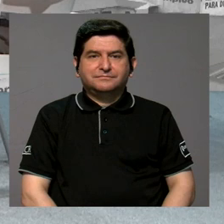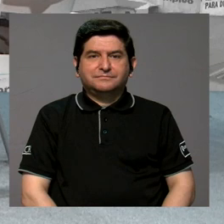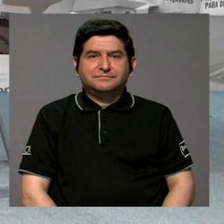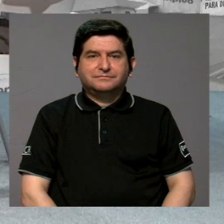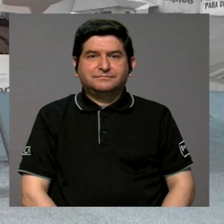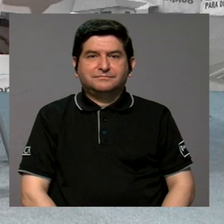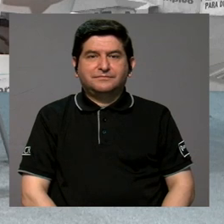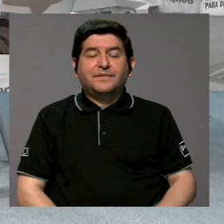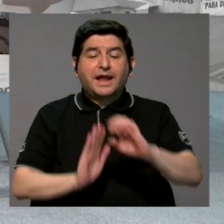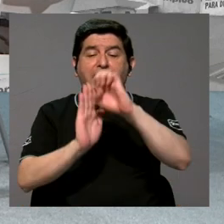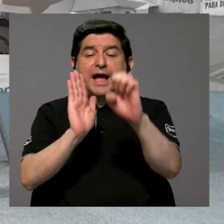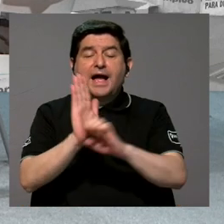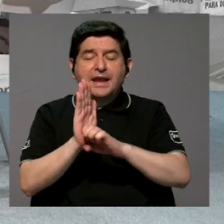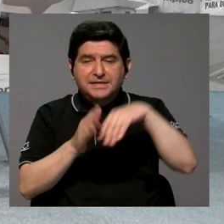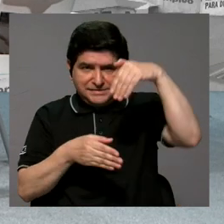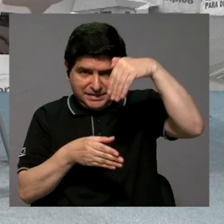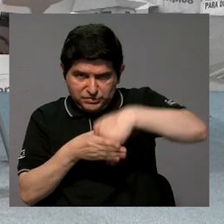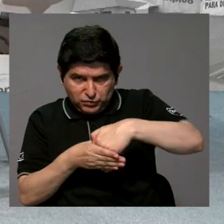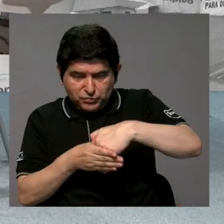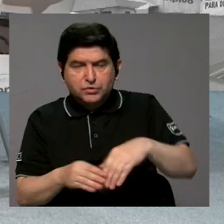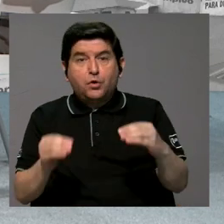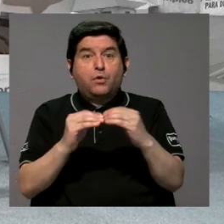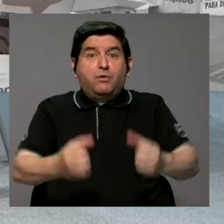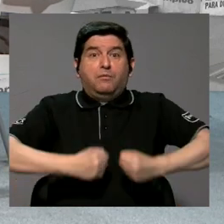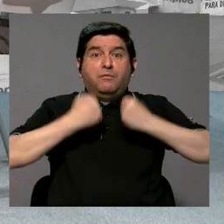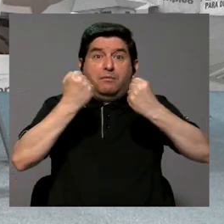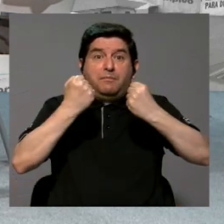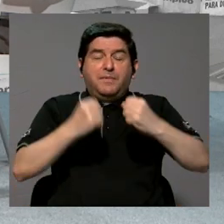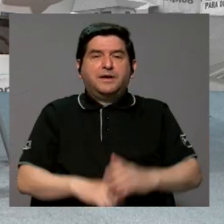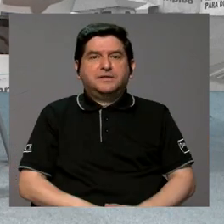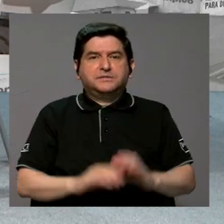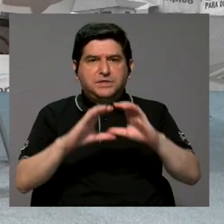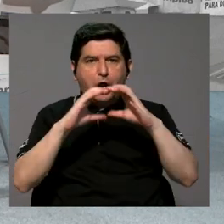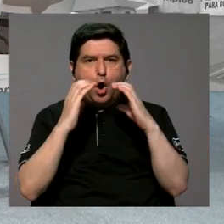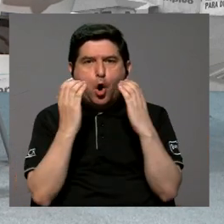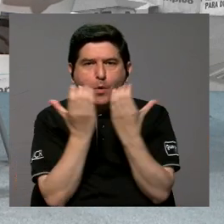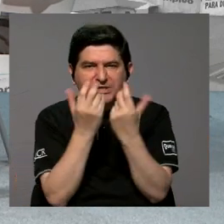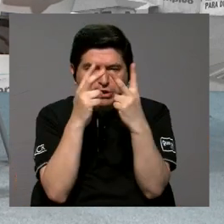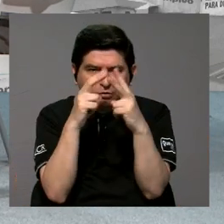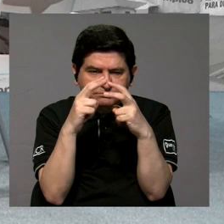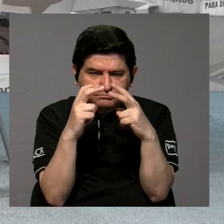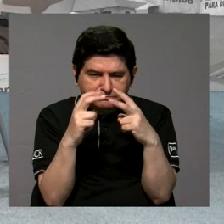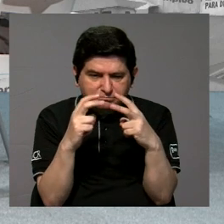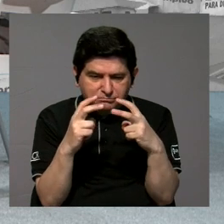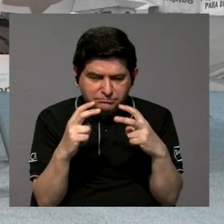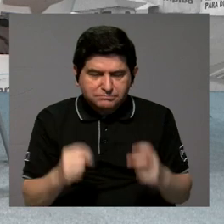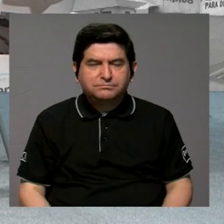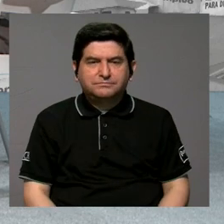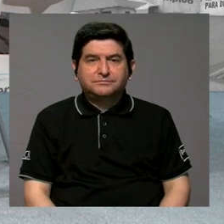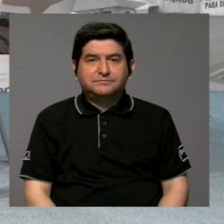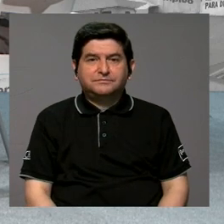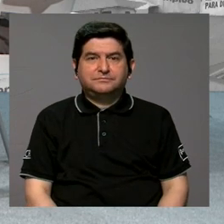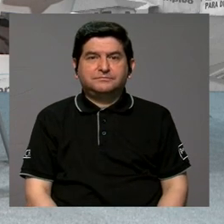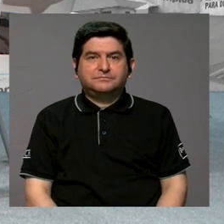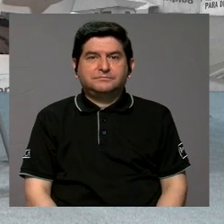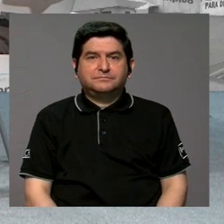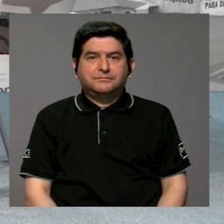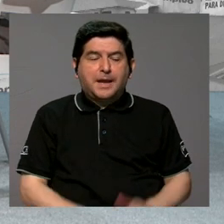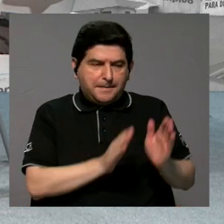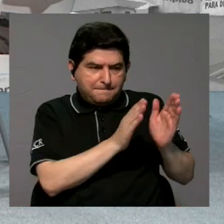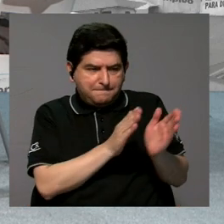digamos al estatuto orgánico si fuera algo más fuerte entonces tiene que pasar a la comisión la comisión lo analiza se arma un